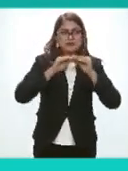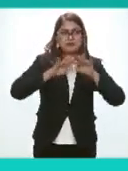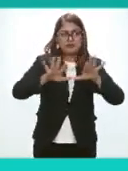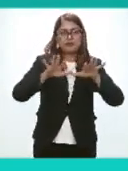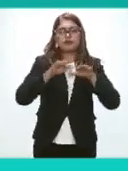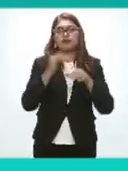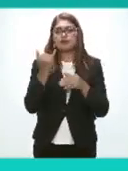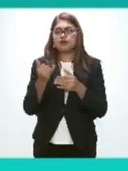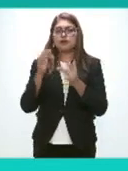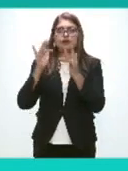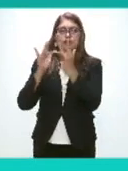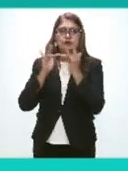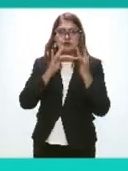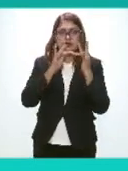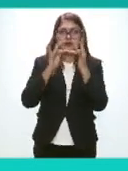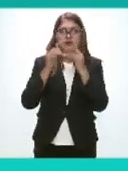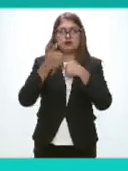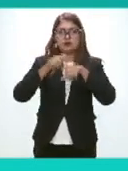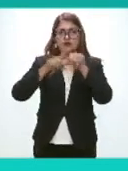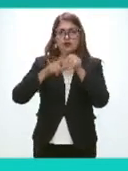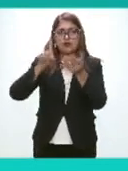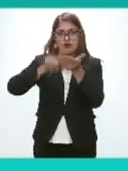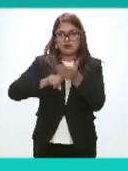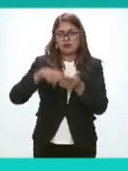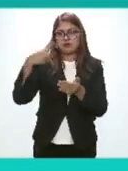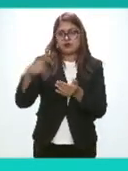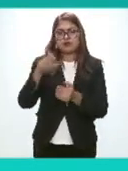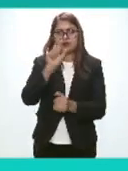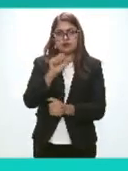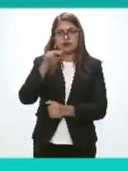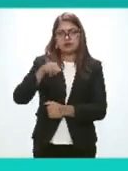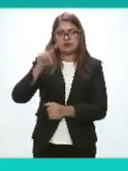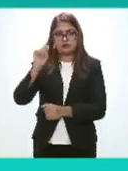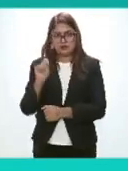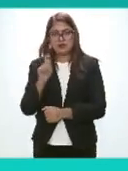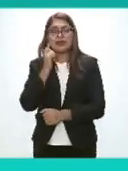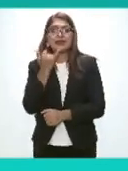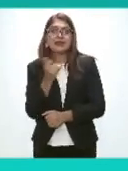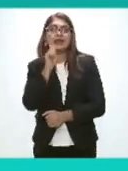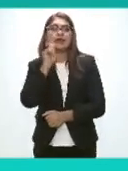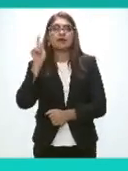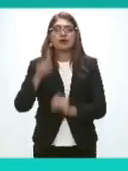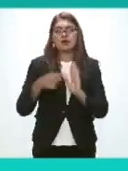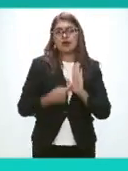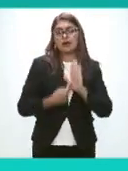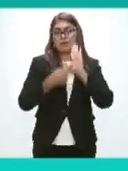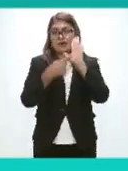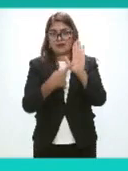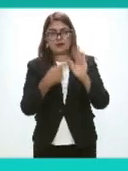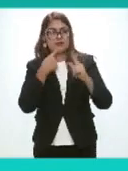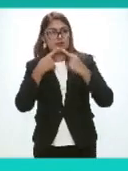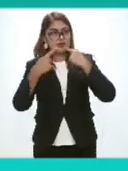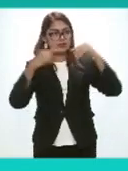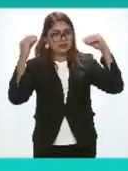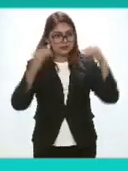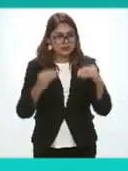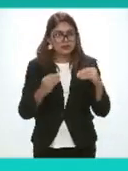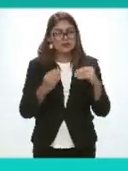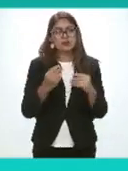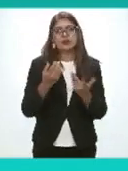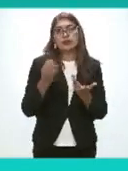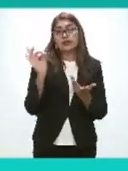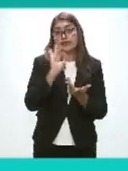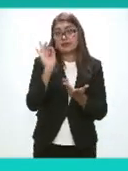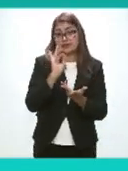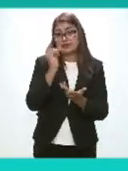Comunicación Social Del Sistema Nacional De Transparencia Así como la presentación Y discusión Y en su caso